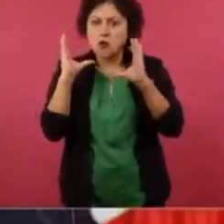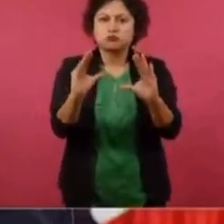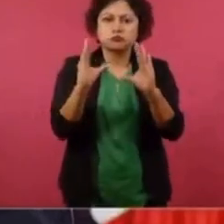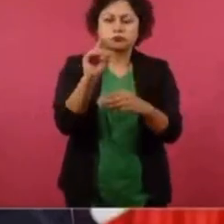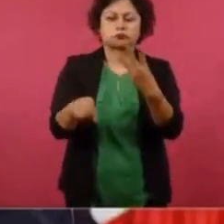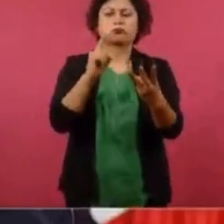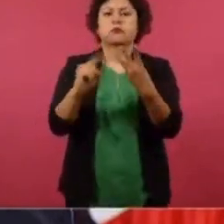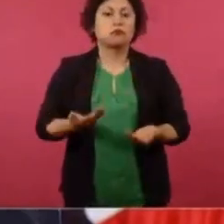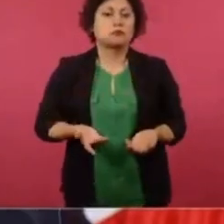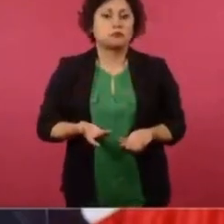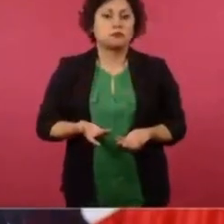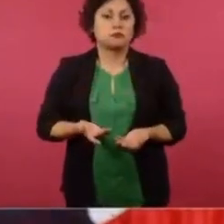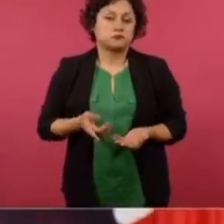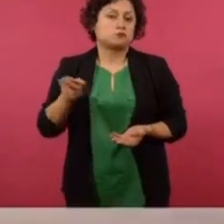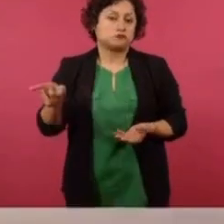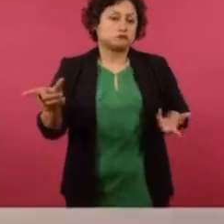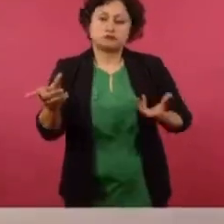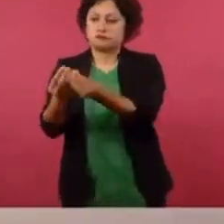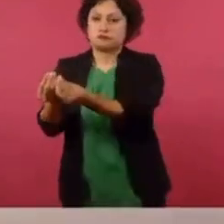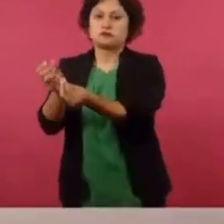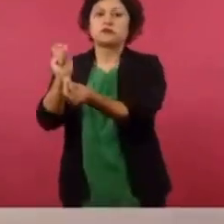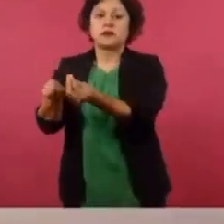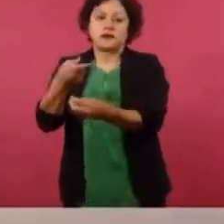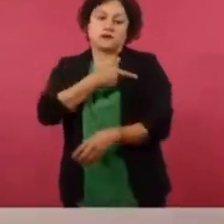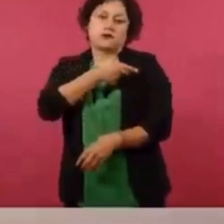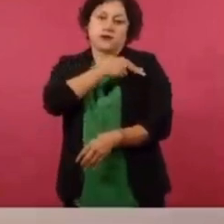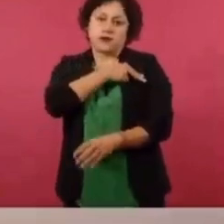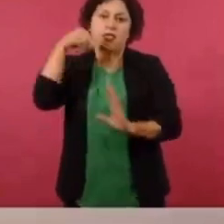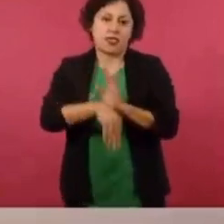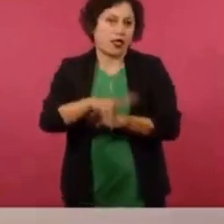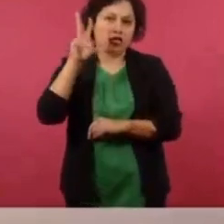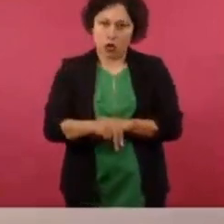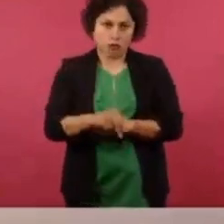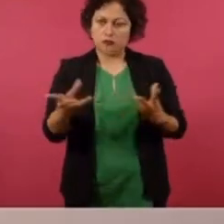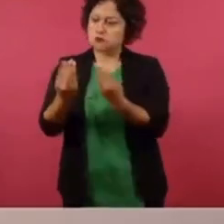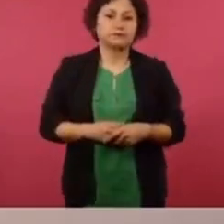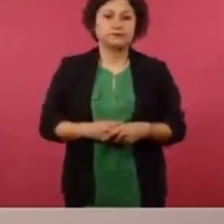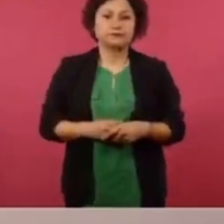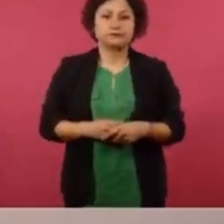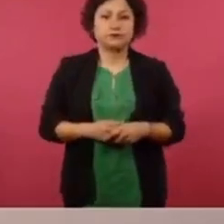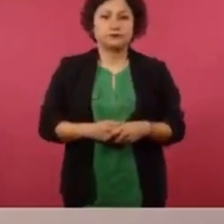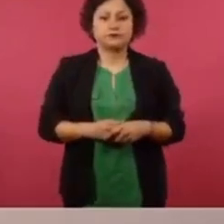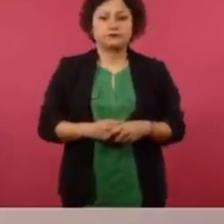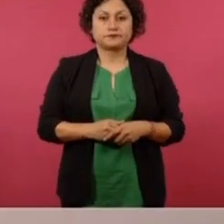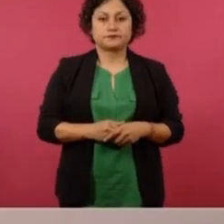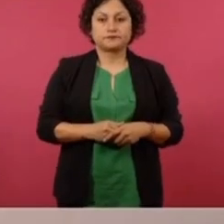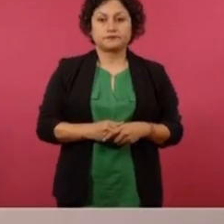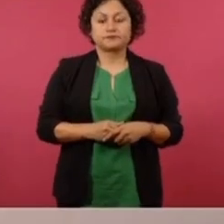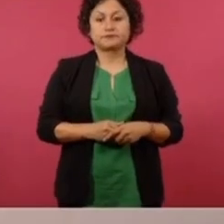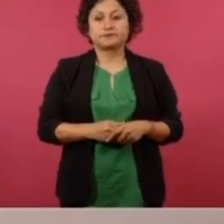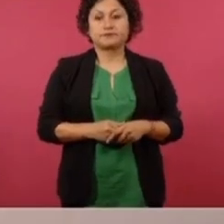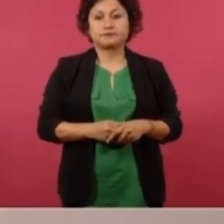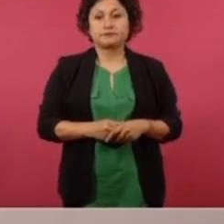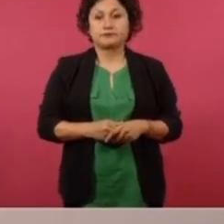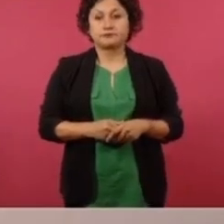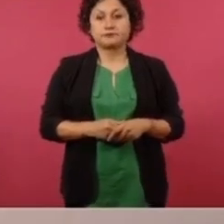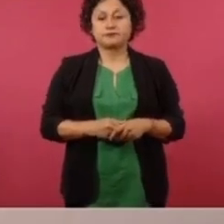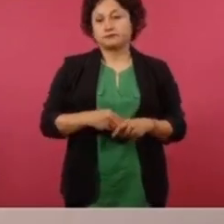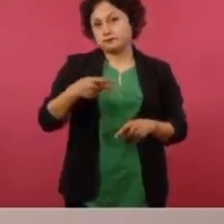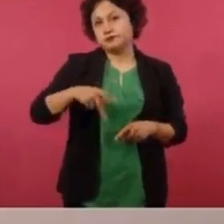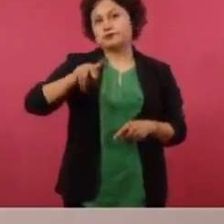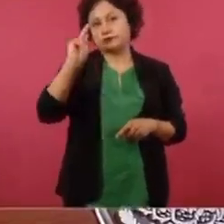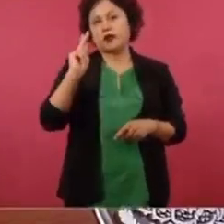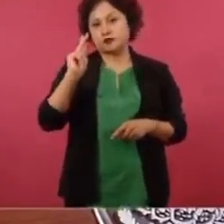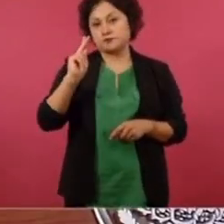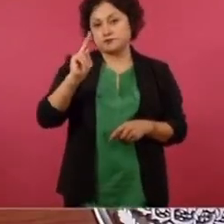profesionalismo, disciplina. Hay garantía de que no se corrompa la Guardia Nacional. Sin embargo, como hubo